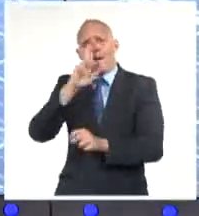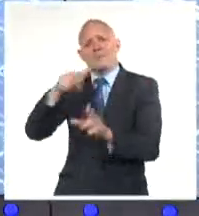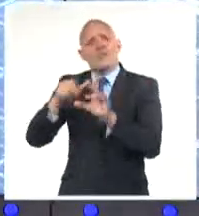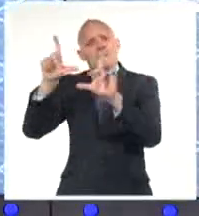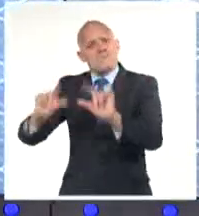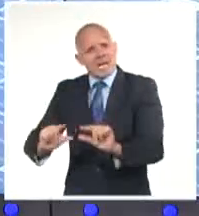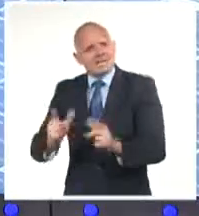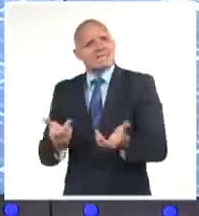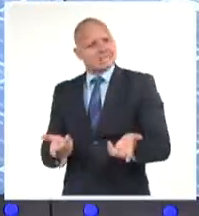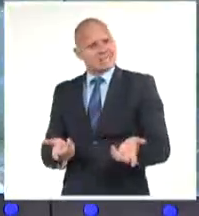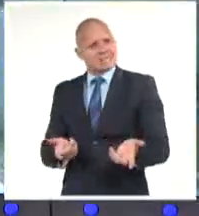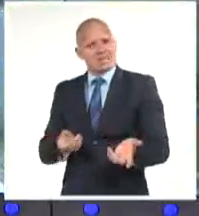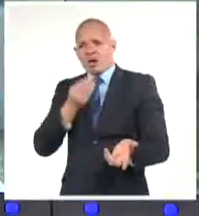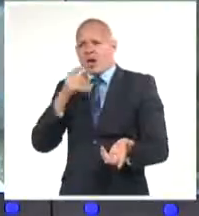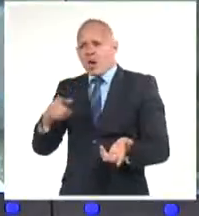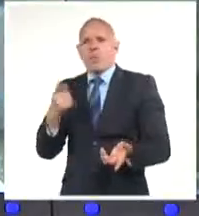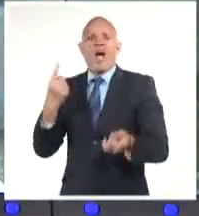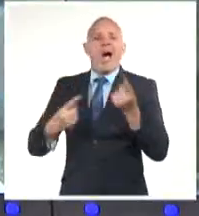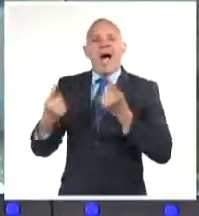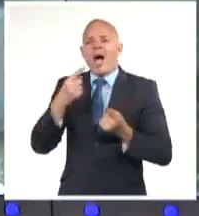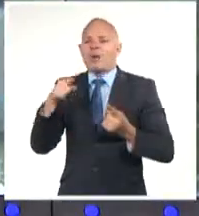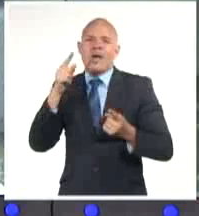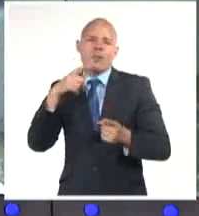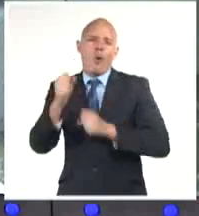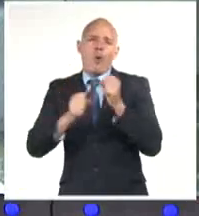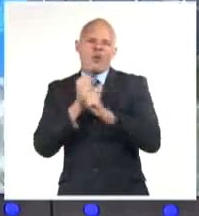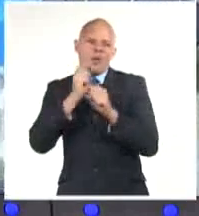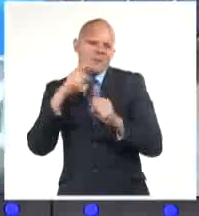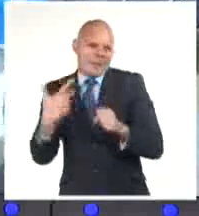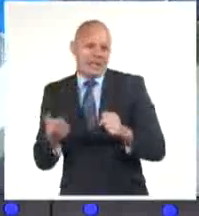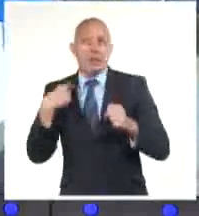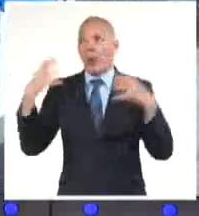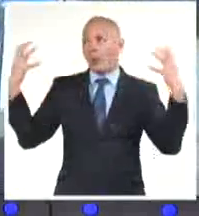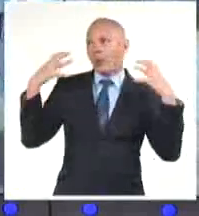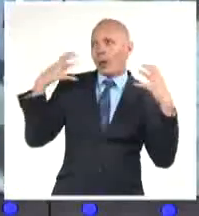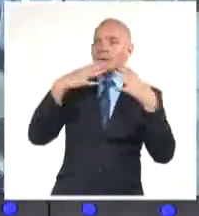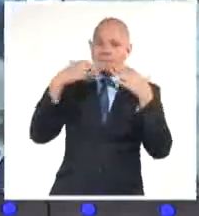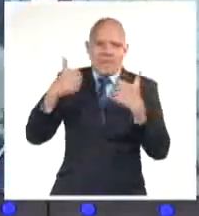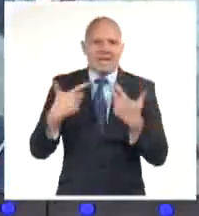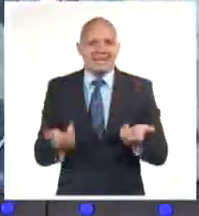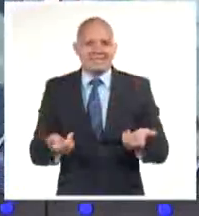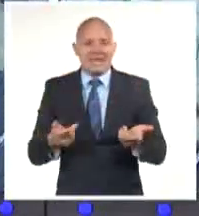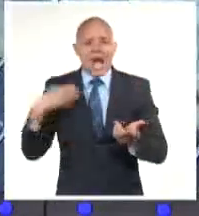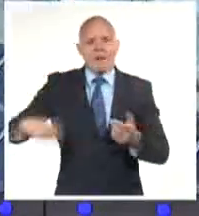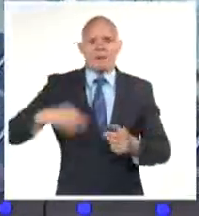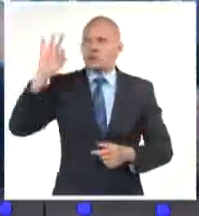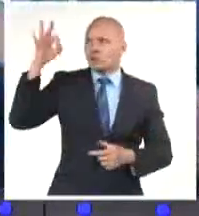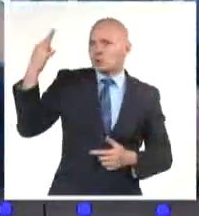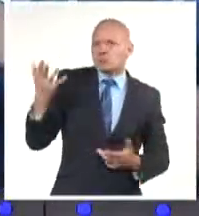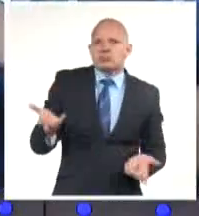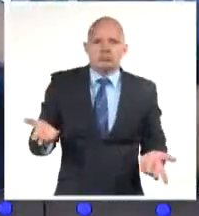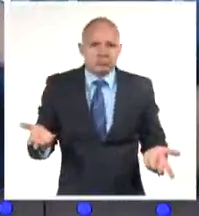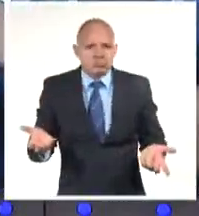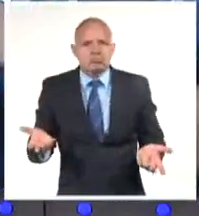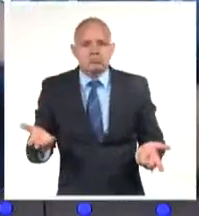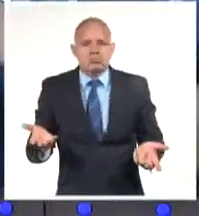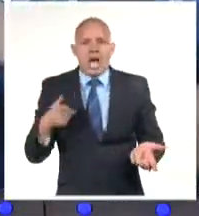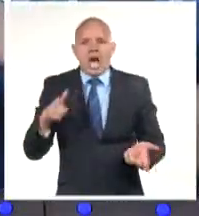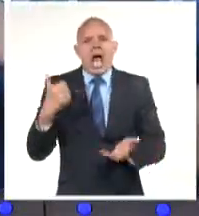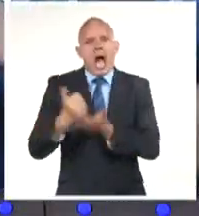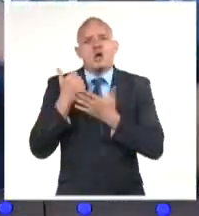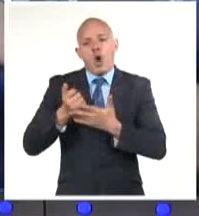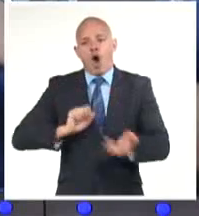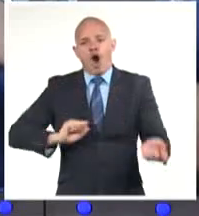azoteas para asumir al menos la climatización con energía solar? Habría que planificarlo, claro. Pero eso supondría un ahorro